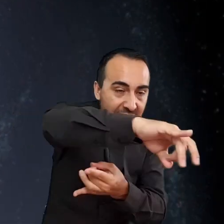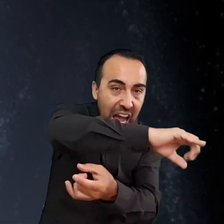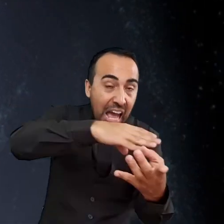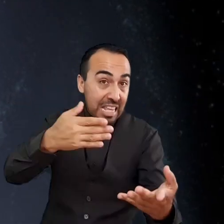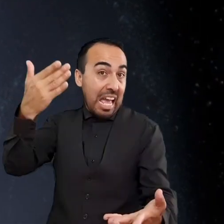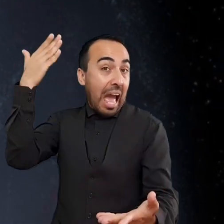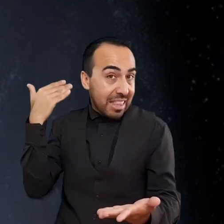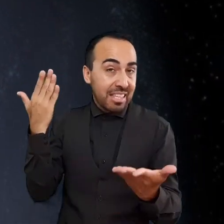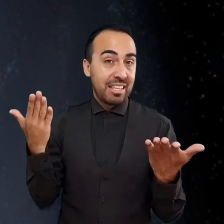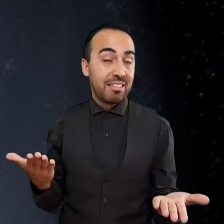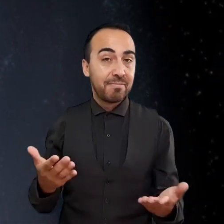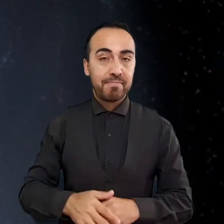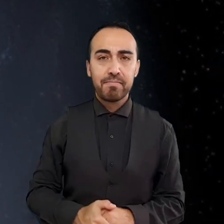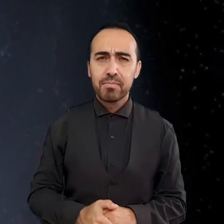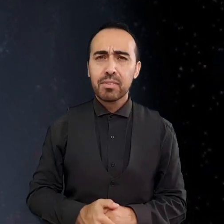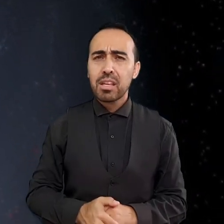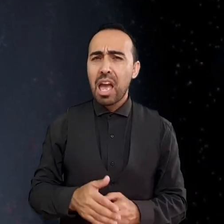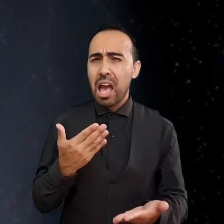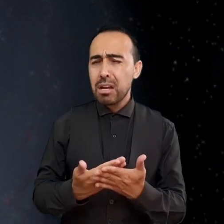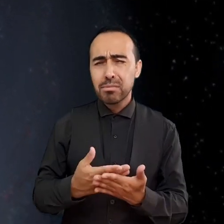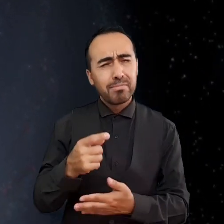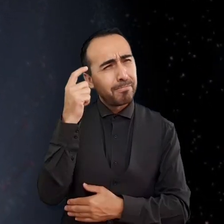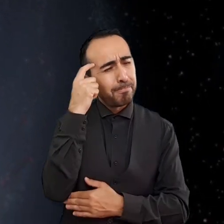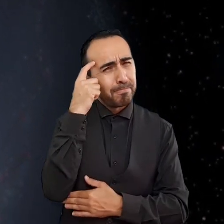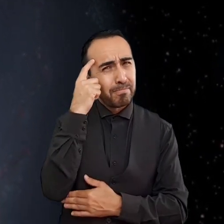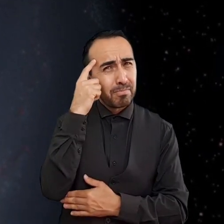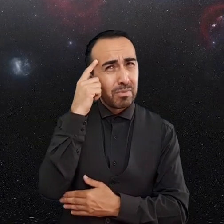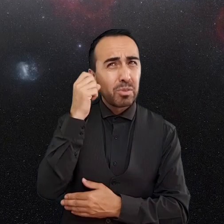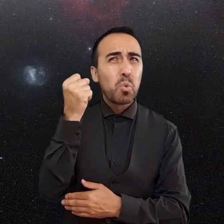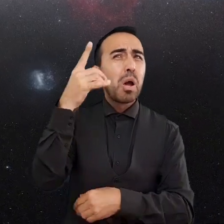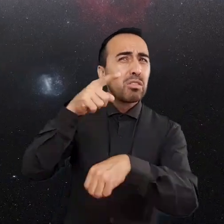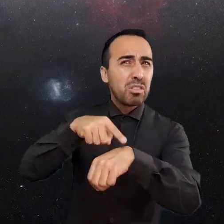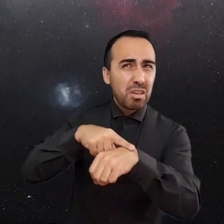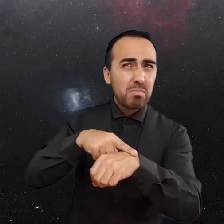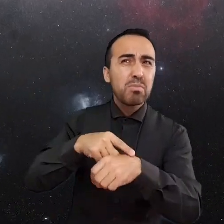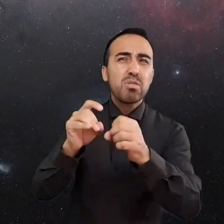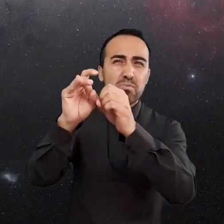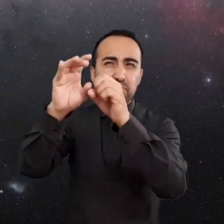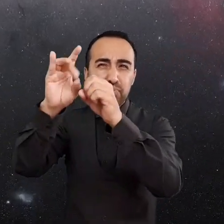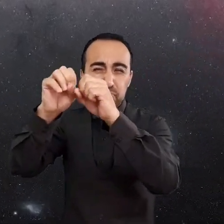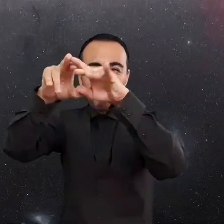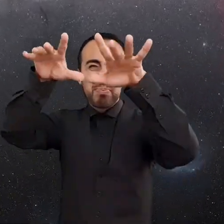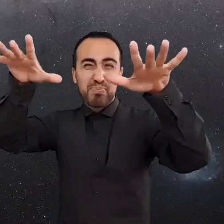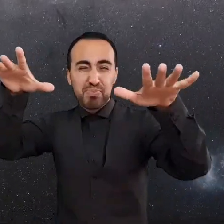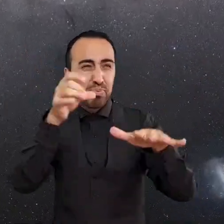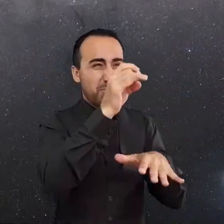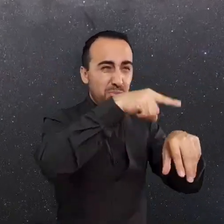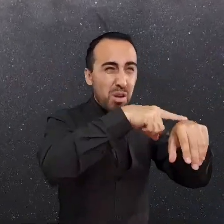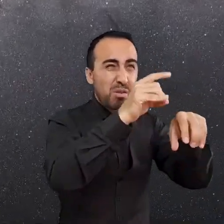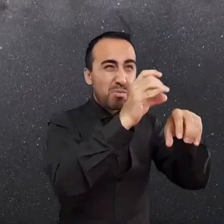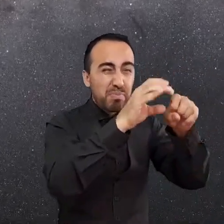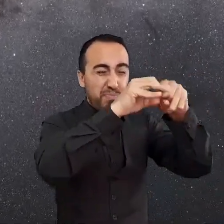son las explosiones de supernovas en nuestra galaxia? Estos objetos son difíciles de ver en nuestra propia